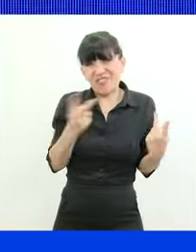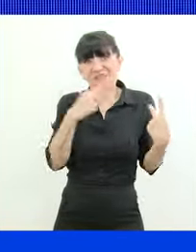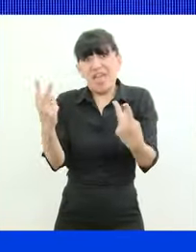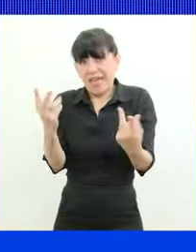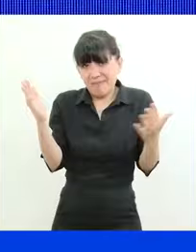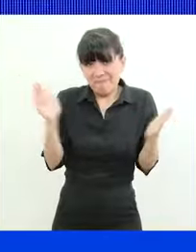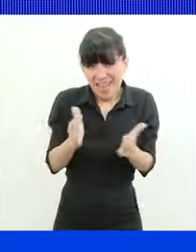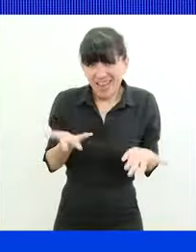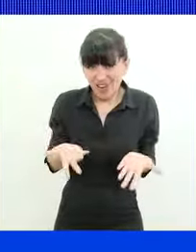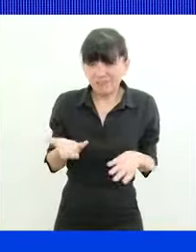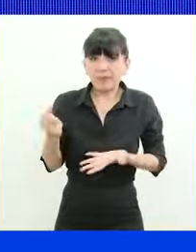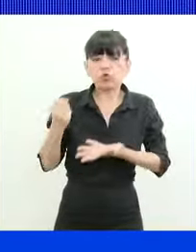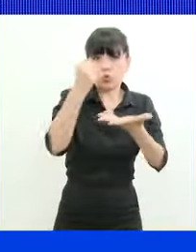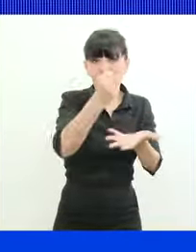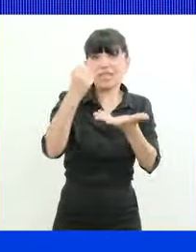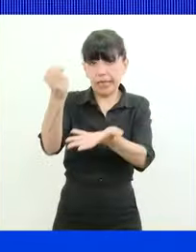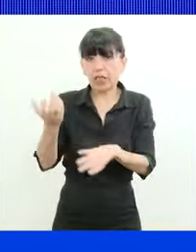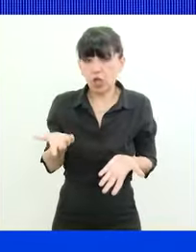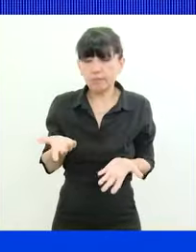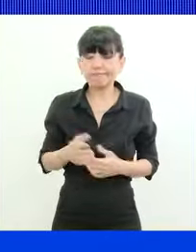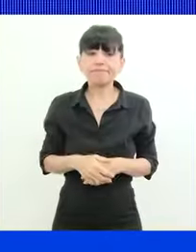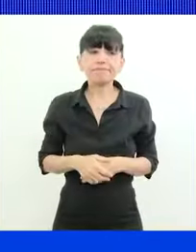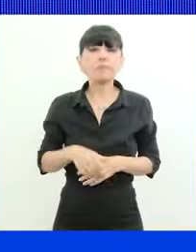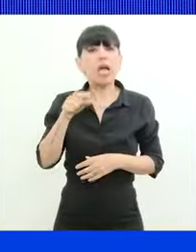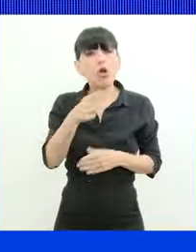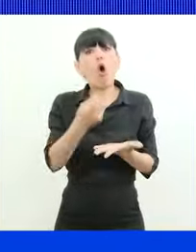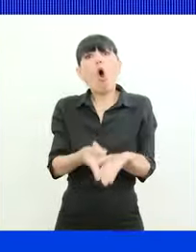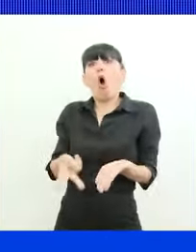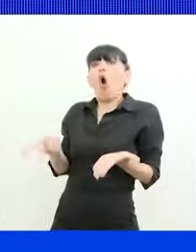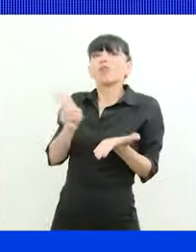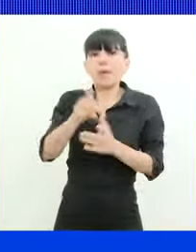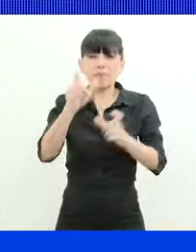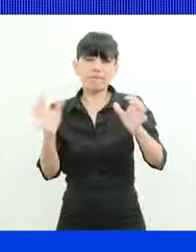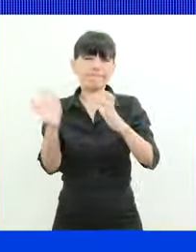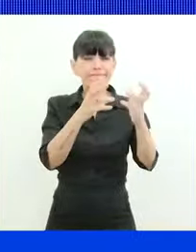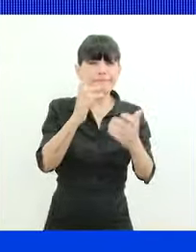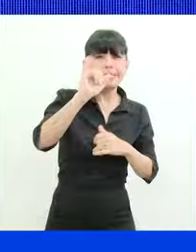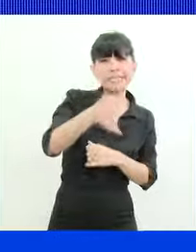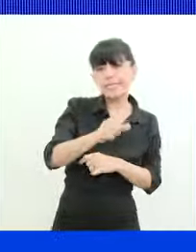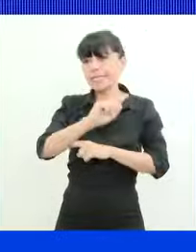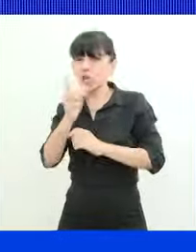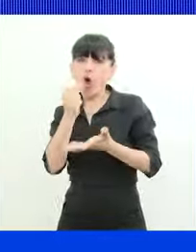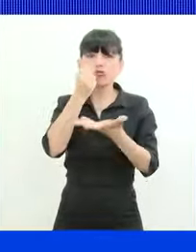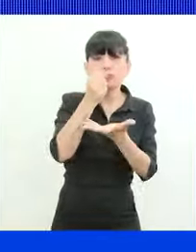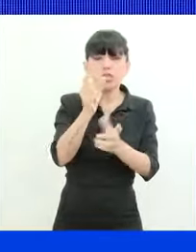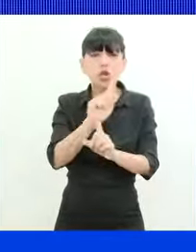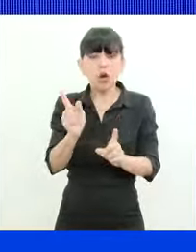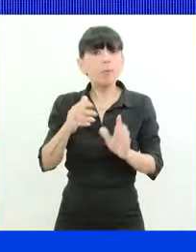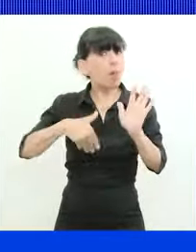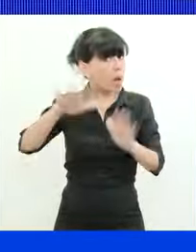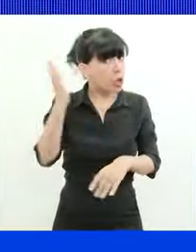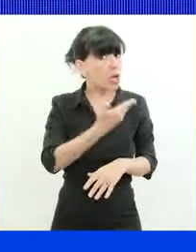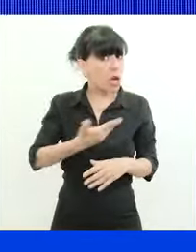y ahí volvió a nacer la discusión sobre el subsidio al transporte pero la gran mayoría de quienes hoy son gobernadores renunciaron